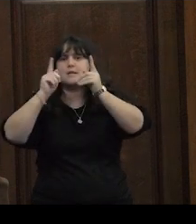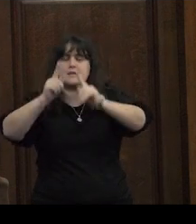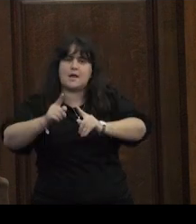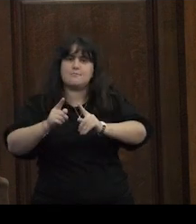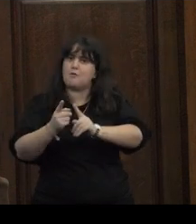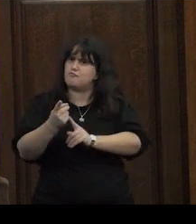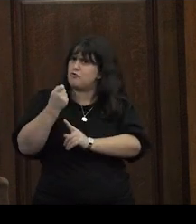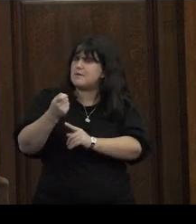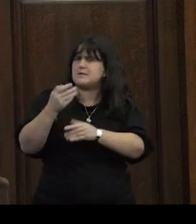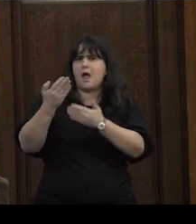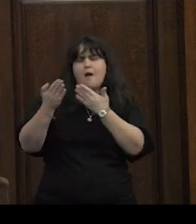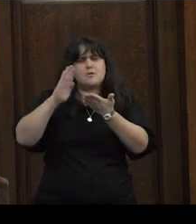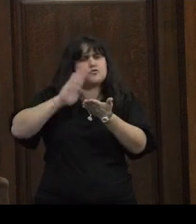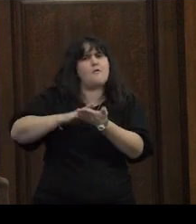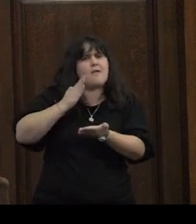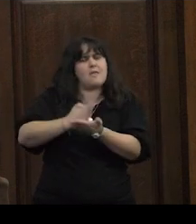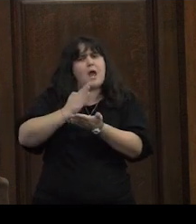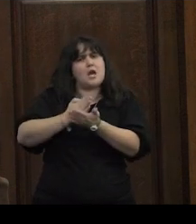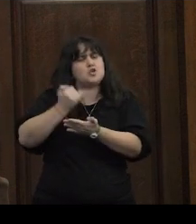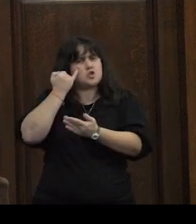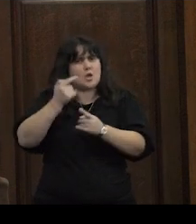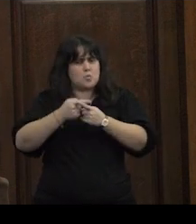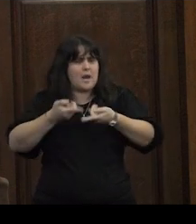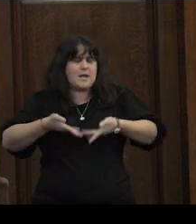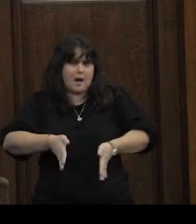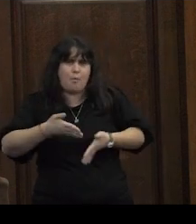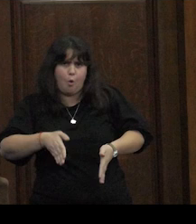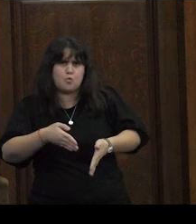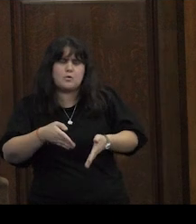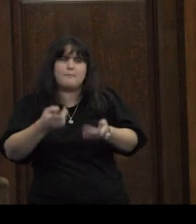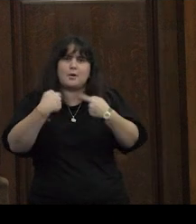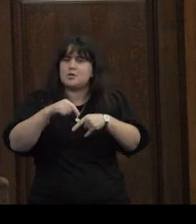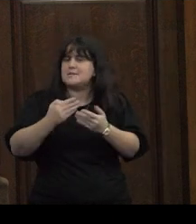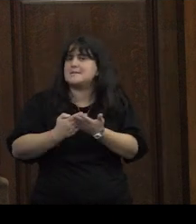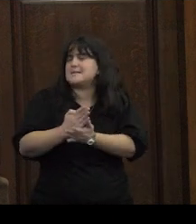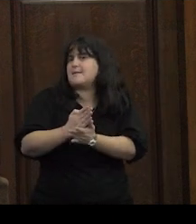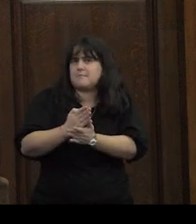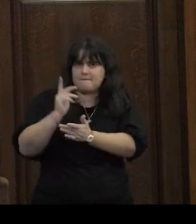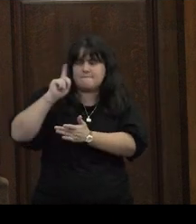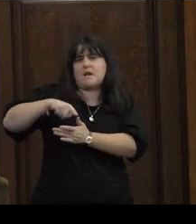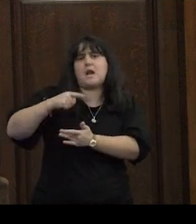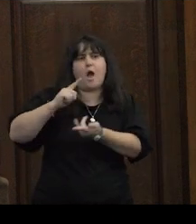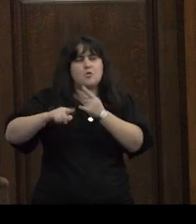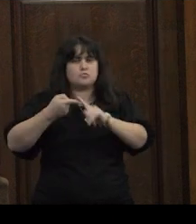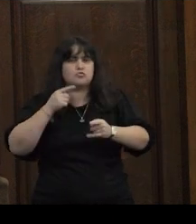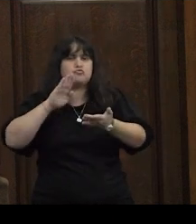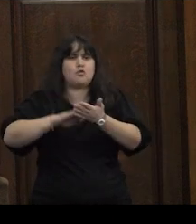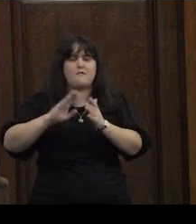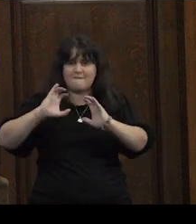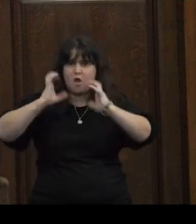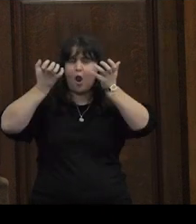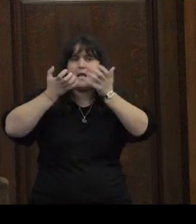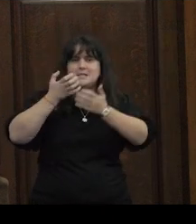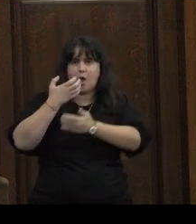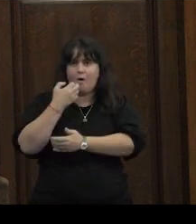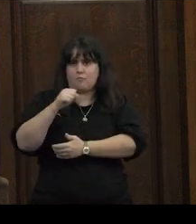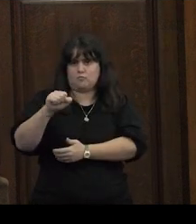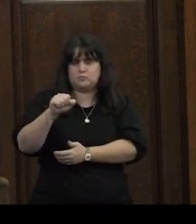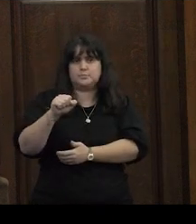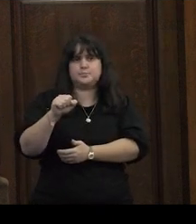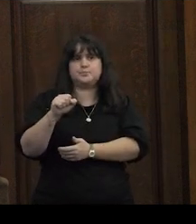se ha discutido fuertemente los derechos sexuales y reproductivos pero lo que talla siempre es la discusión en torno a la violencia a los